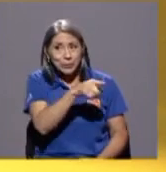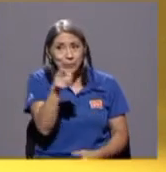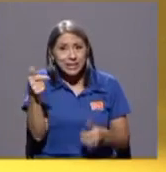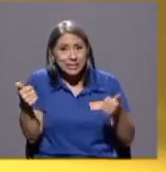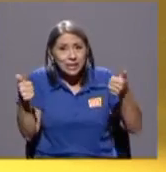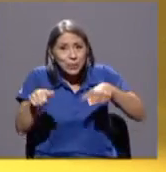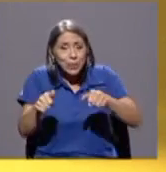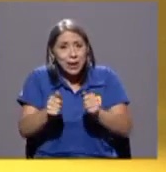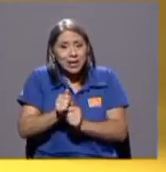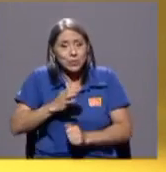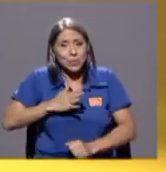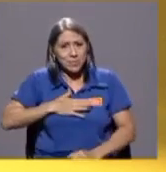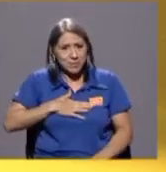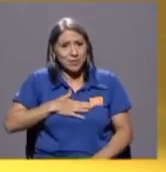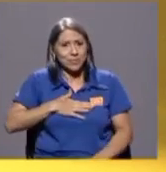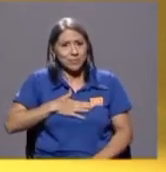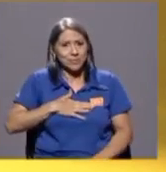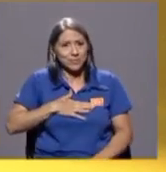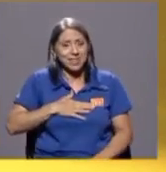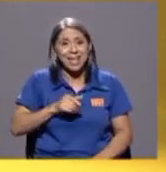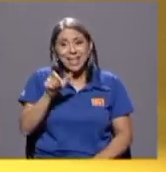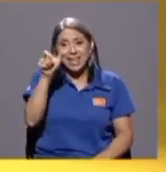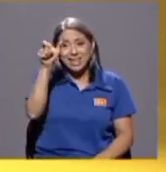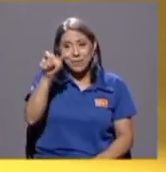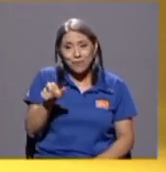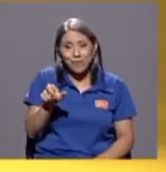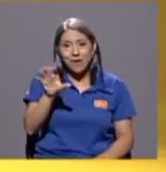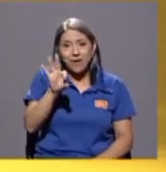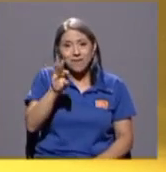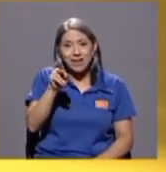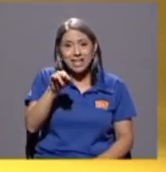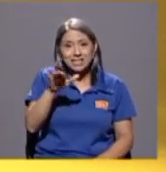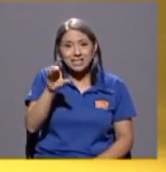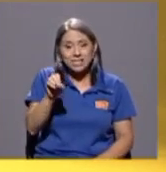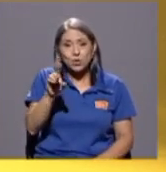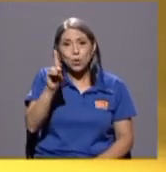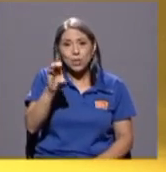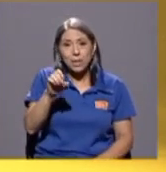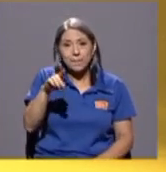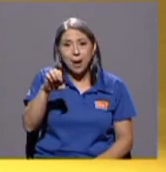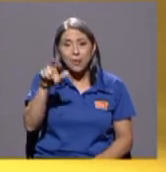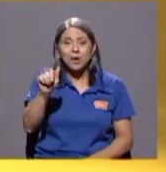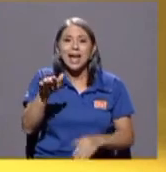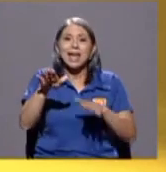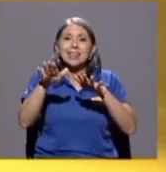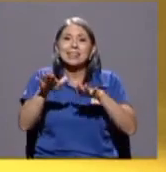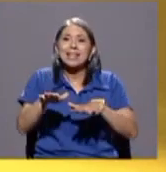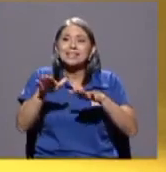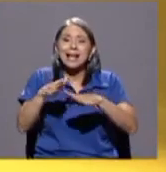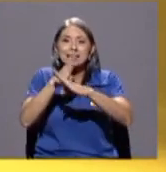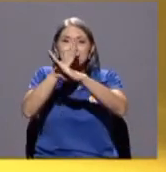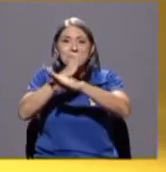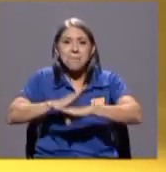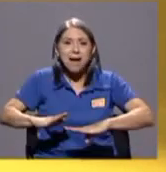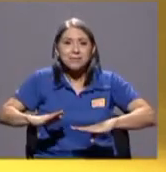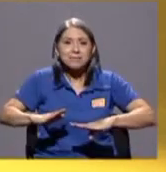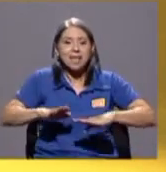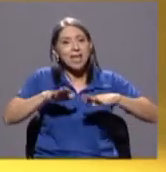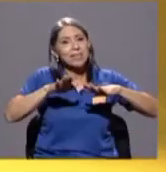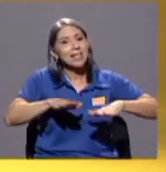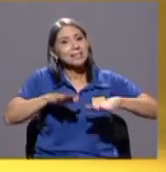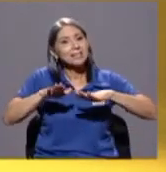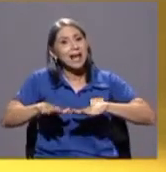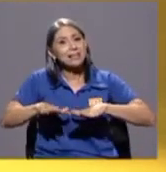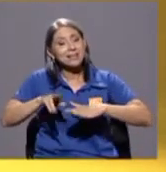descanse en paz descanse en la academia en la universidad de Costa